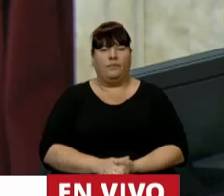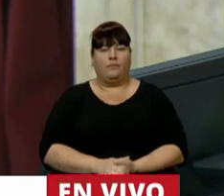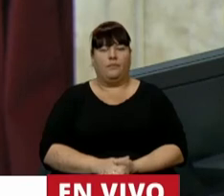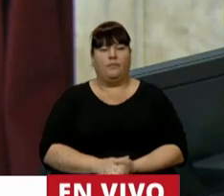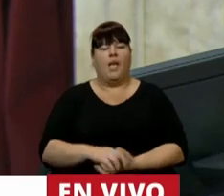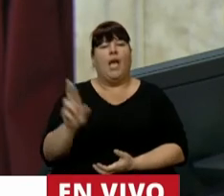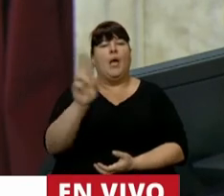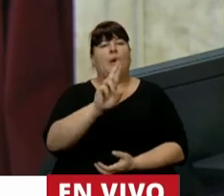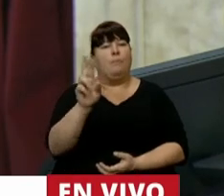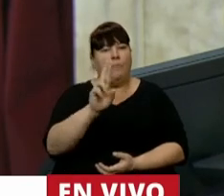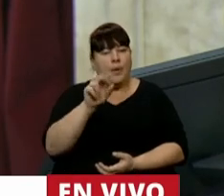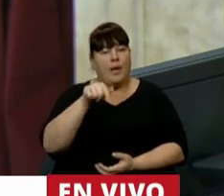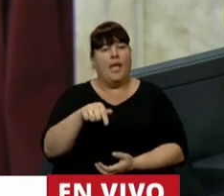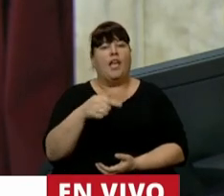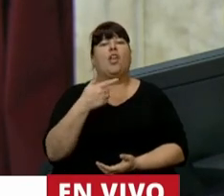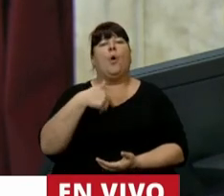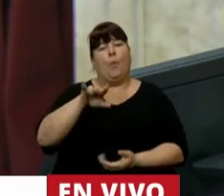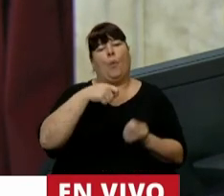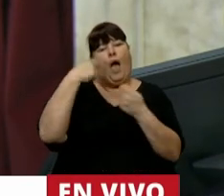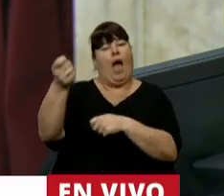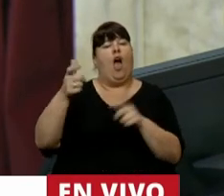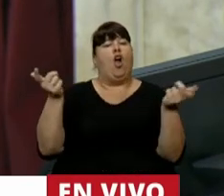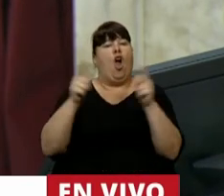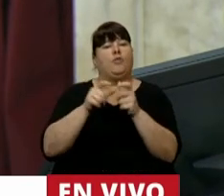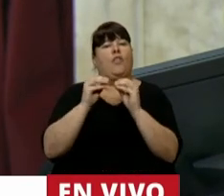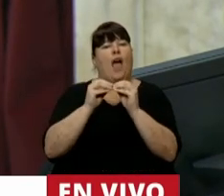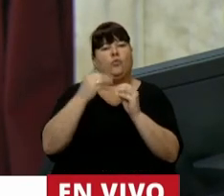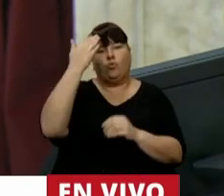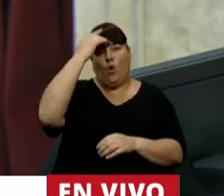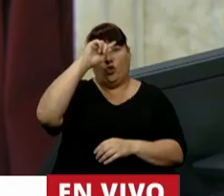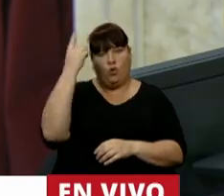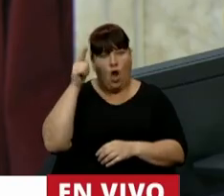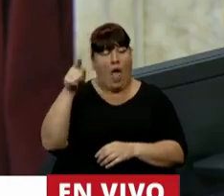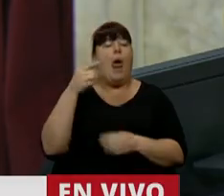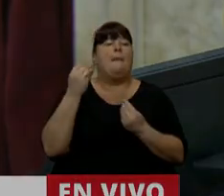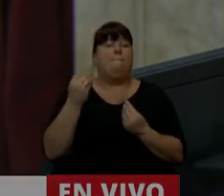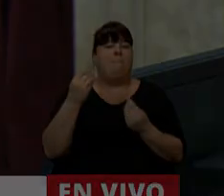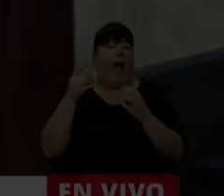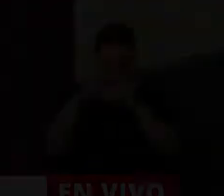La cuestión de privilegio planteada será girada a la Comisión de Asuntos Constitucionales para su consideración.